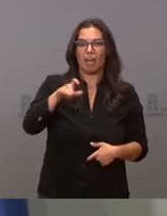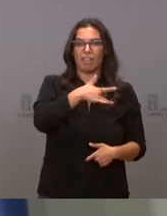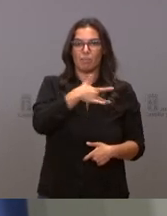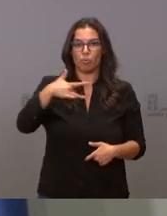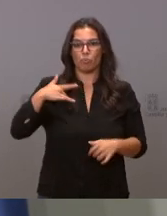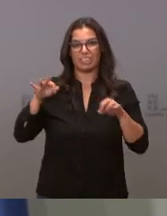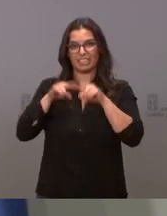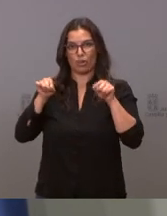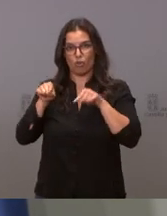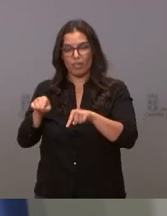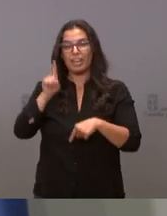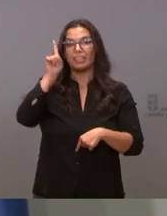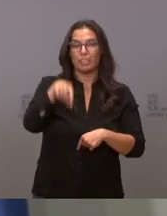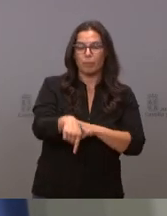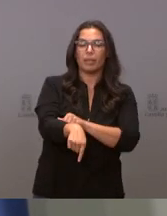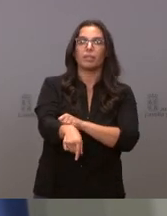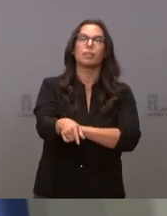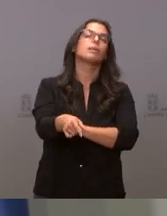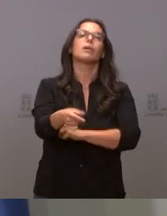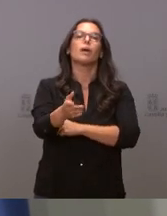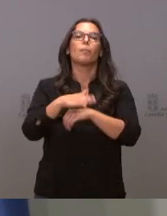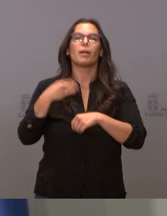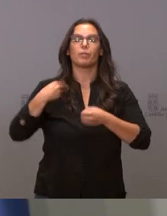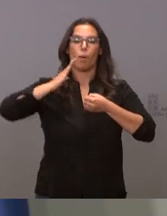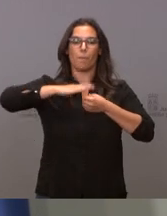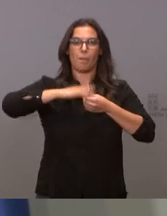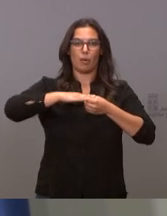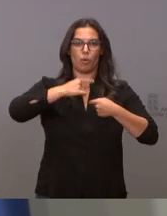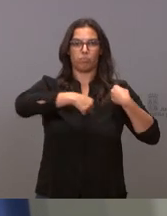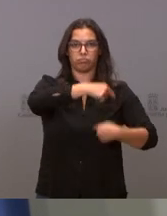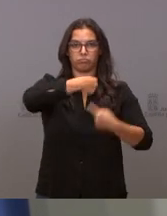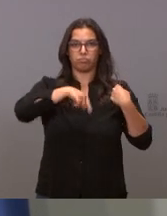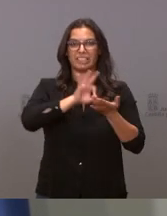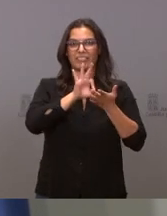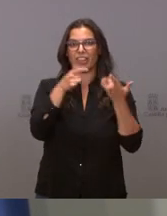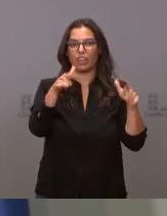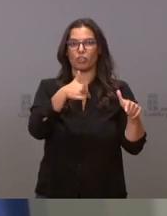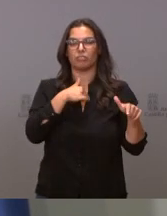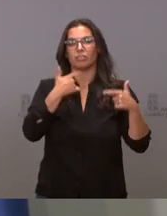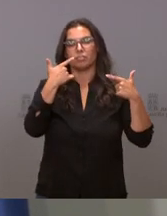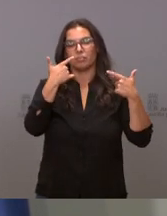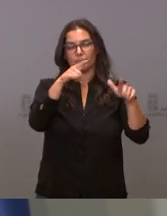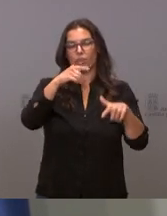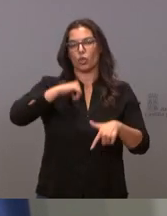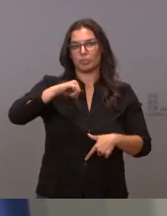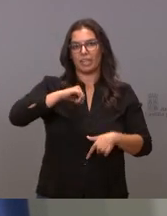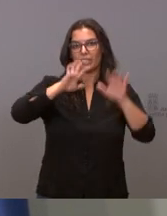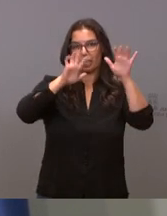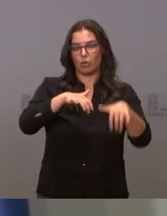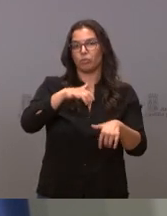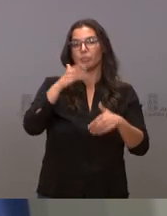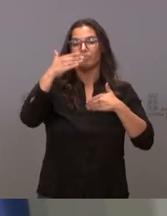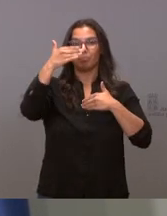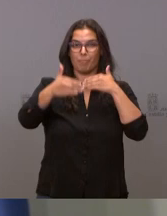Segovia y también para válvulas aórticas para el Servicio de Cardiología Leones para el periodo 2021